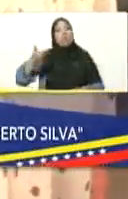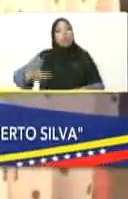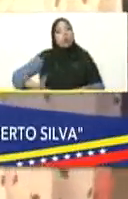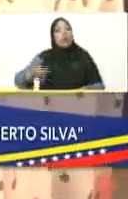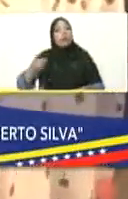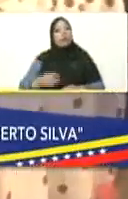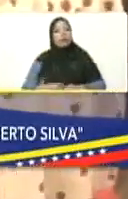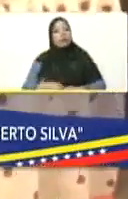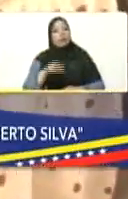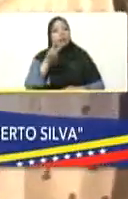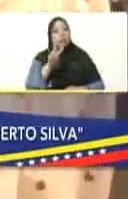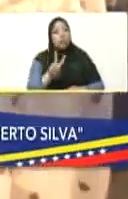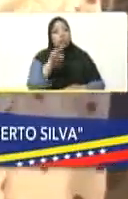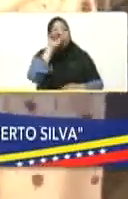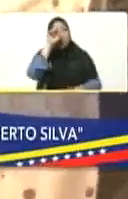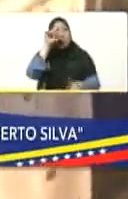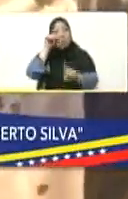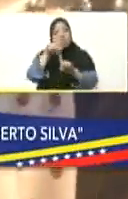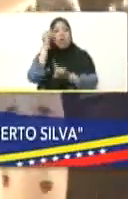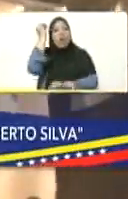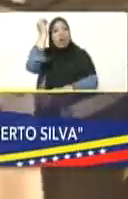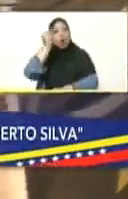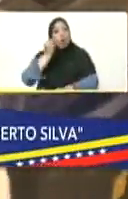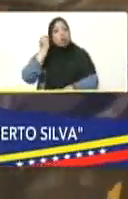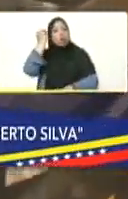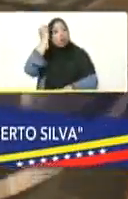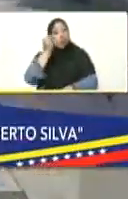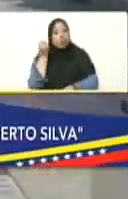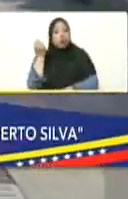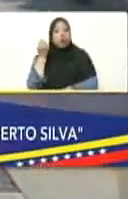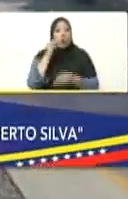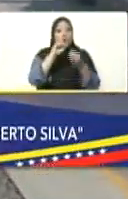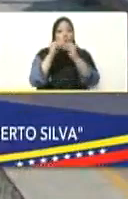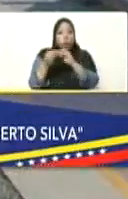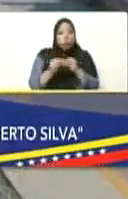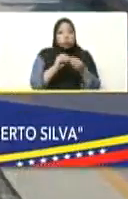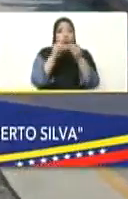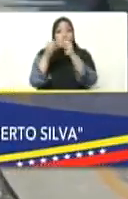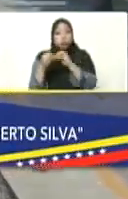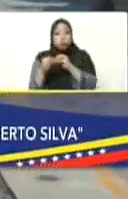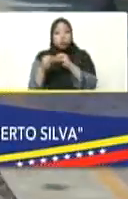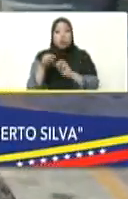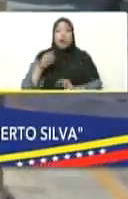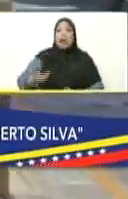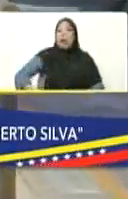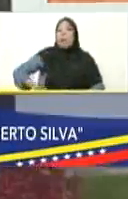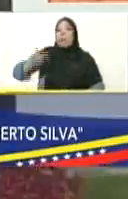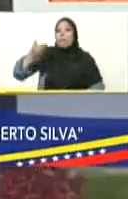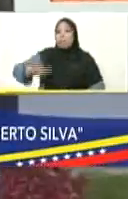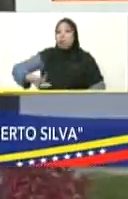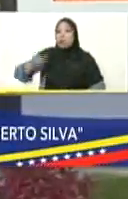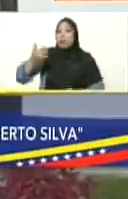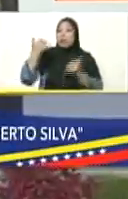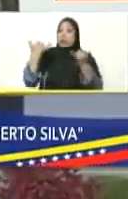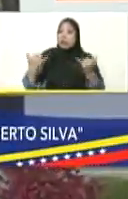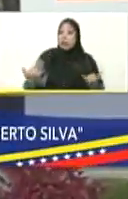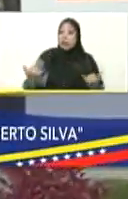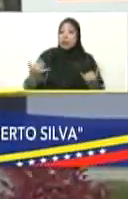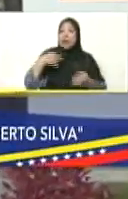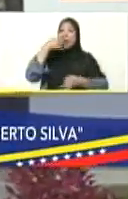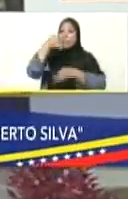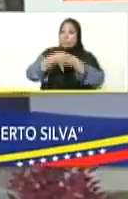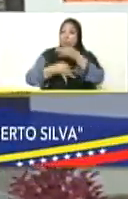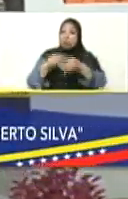usted la señalaba la conciencia y la organización yo creo que es muy importante señalar aquí mi comandante